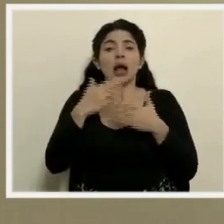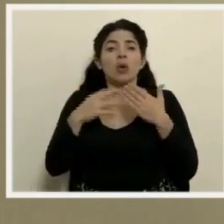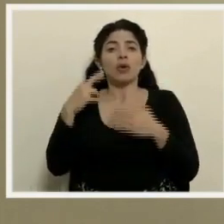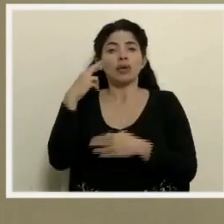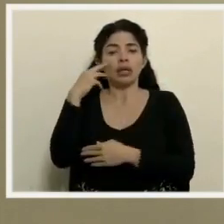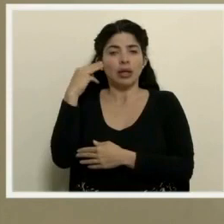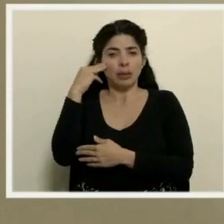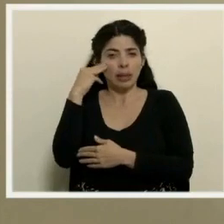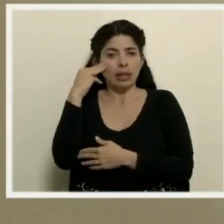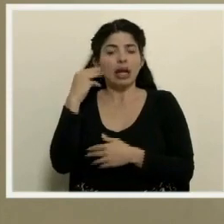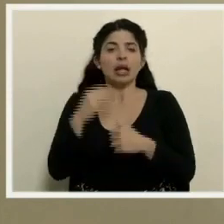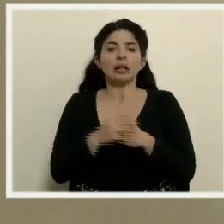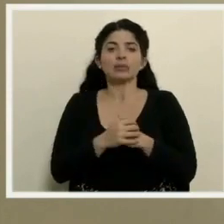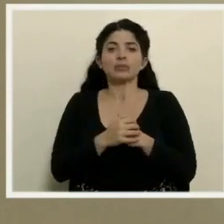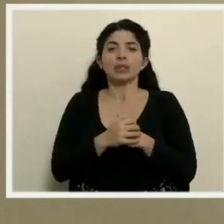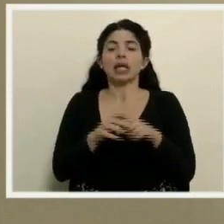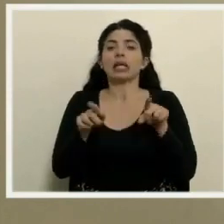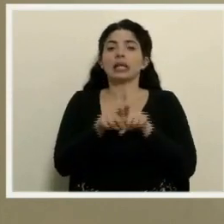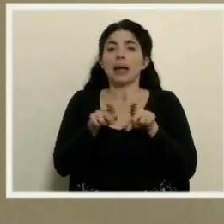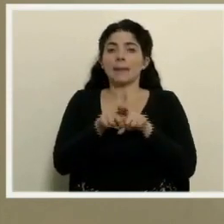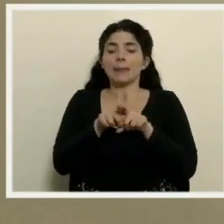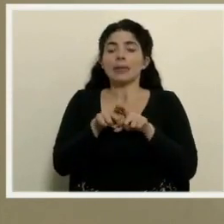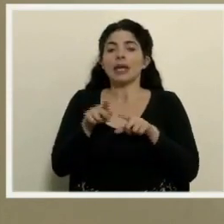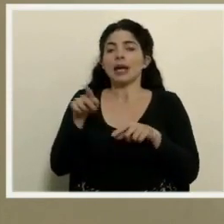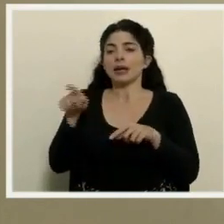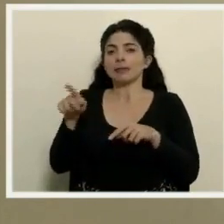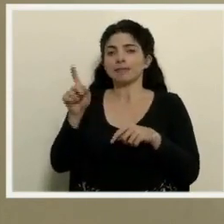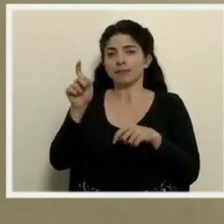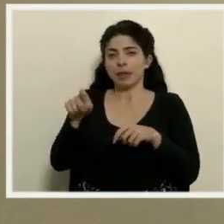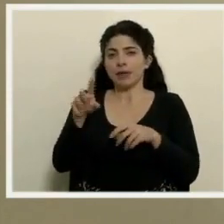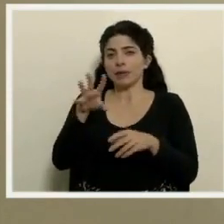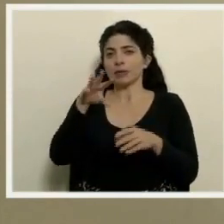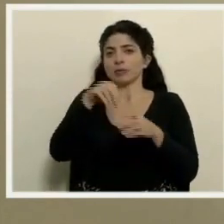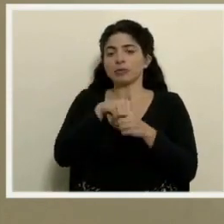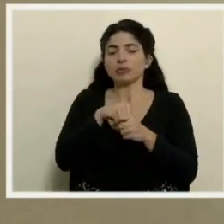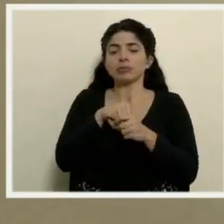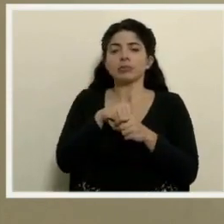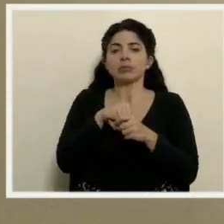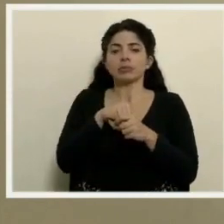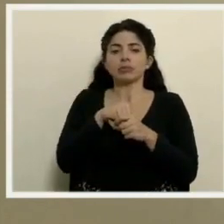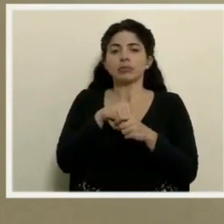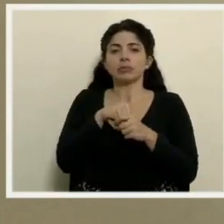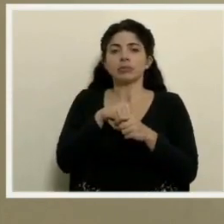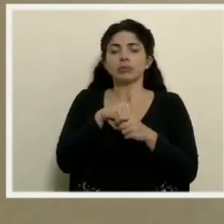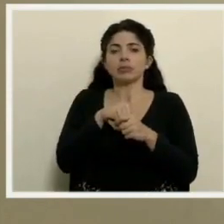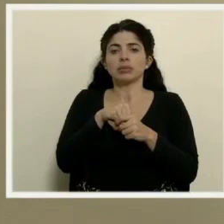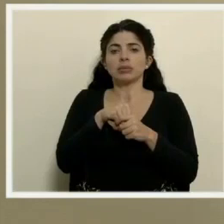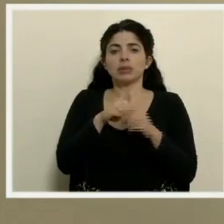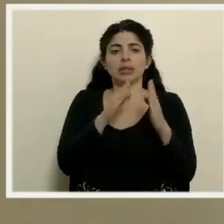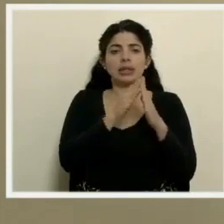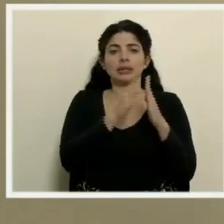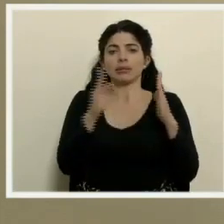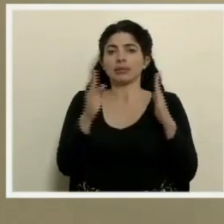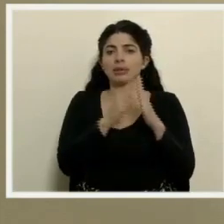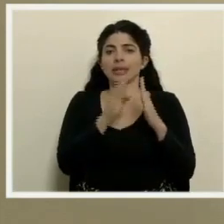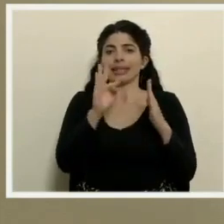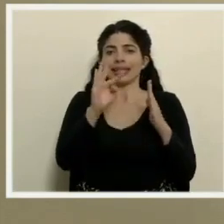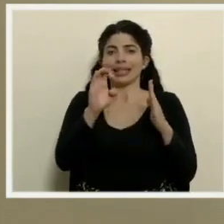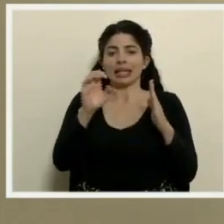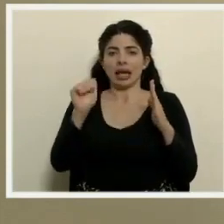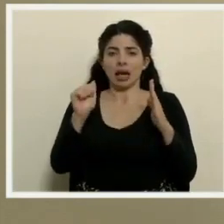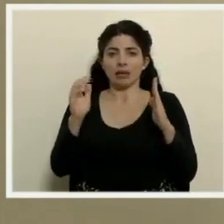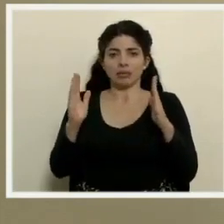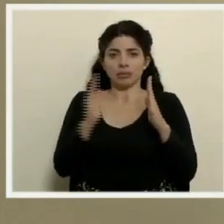mental, también que estén ubicados dentro de todo el trastorno en el espectro autista, todo el